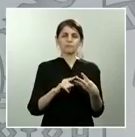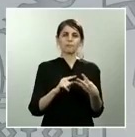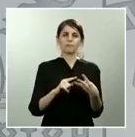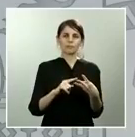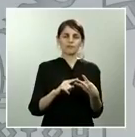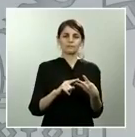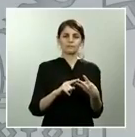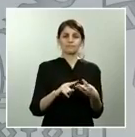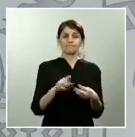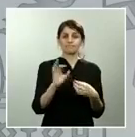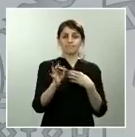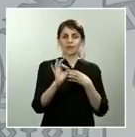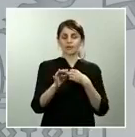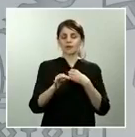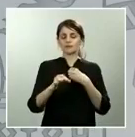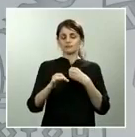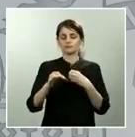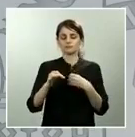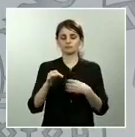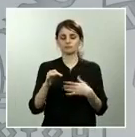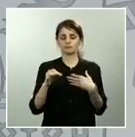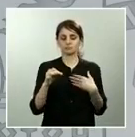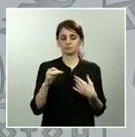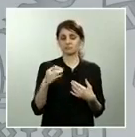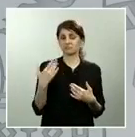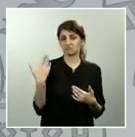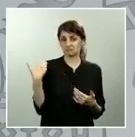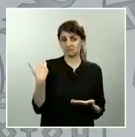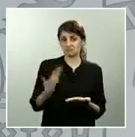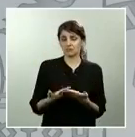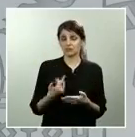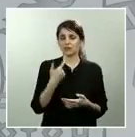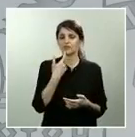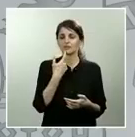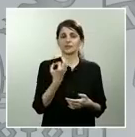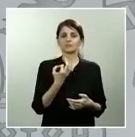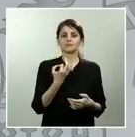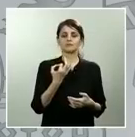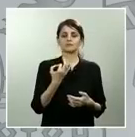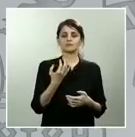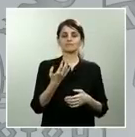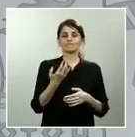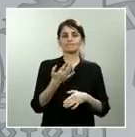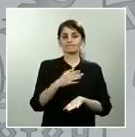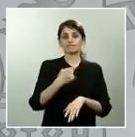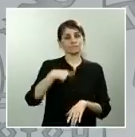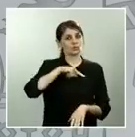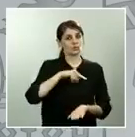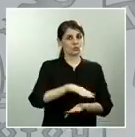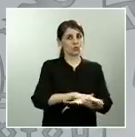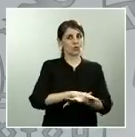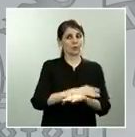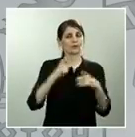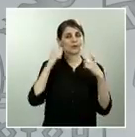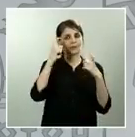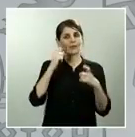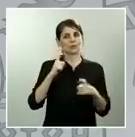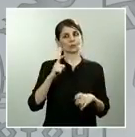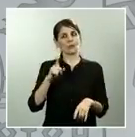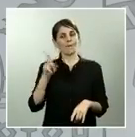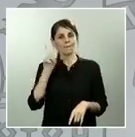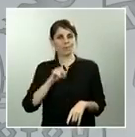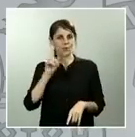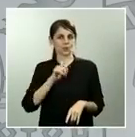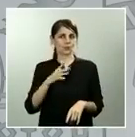este Gobierno combate de forma decidida los bulos que intentan generar una alarma injustificada al